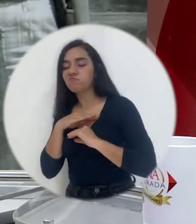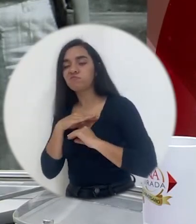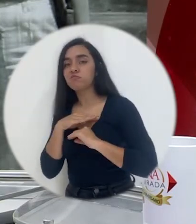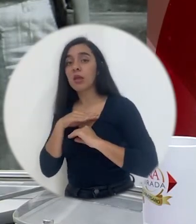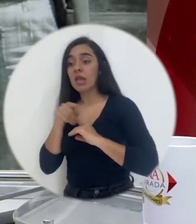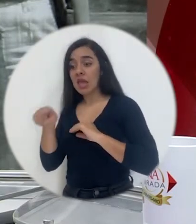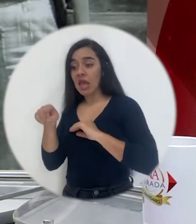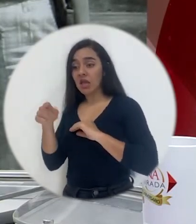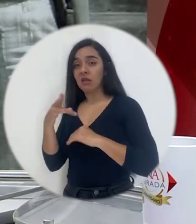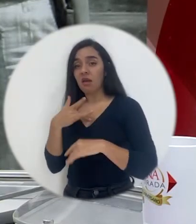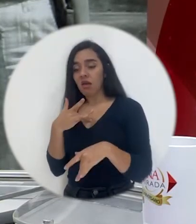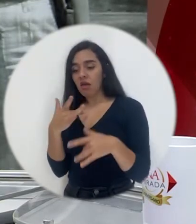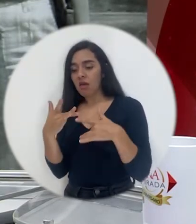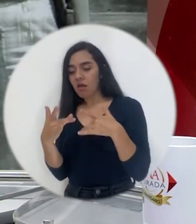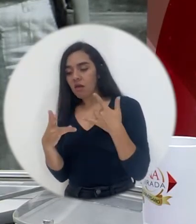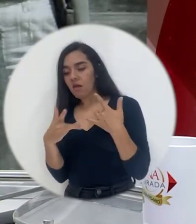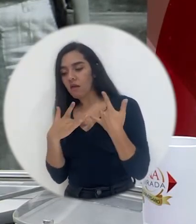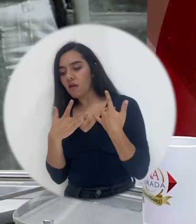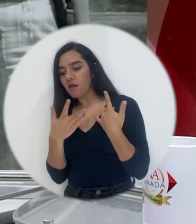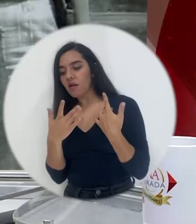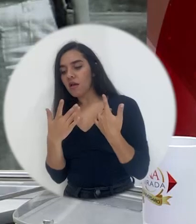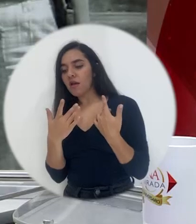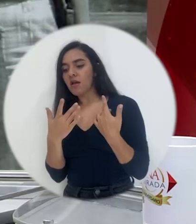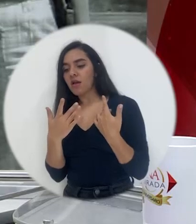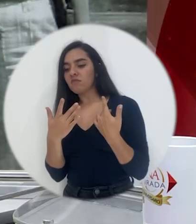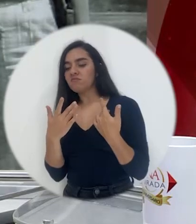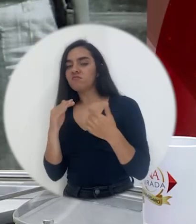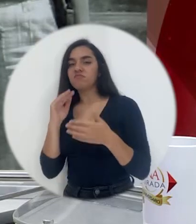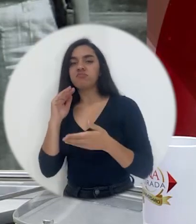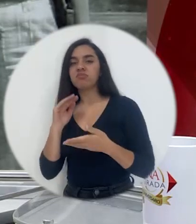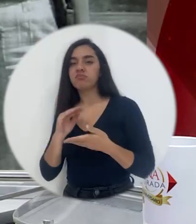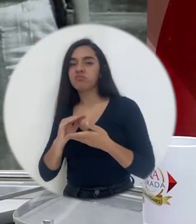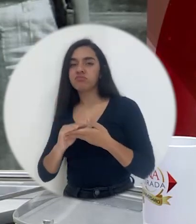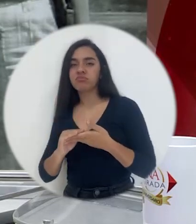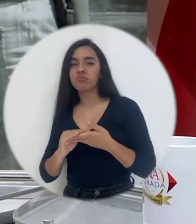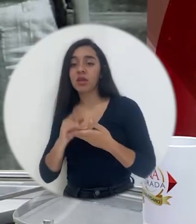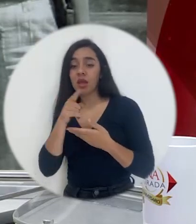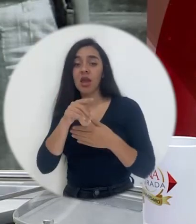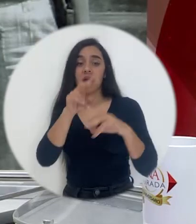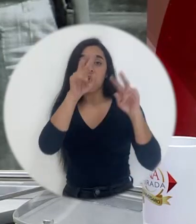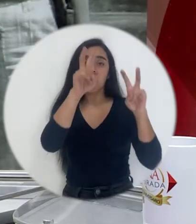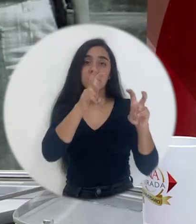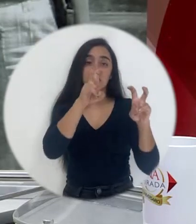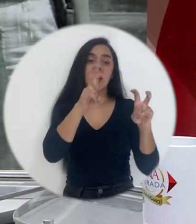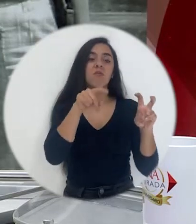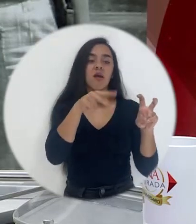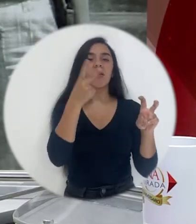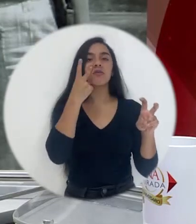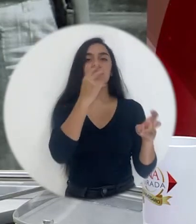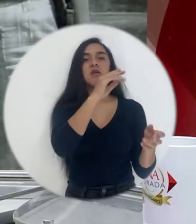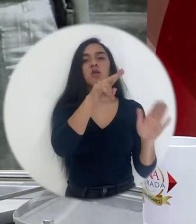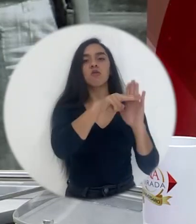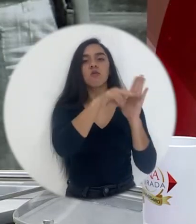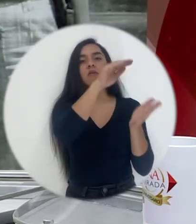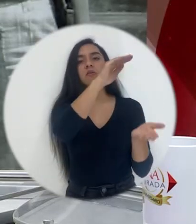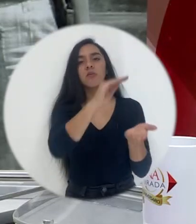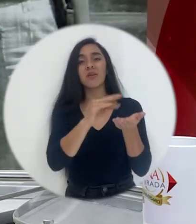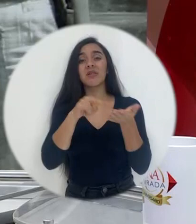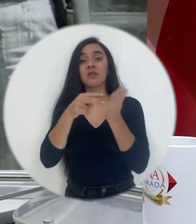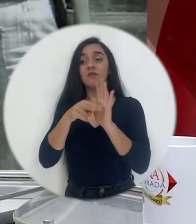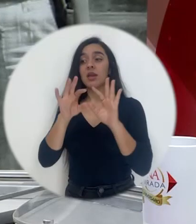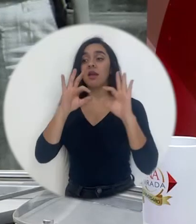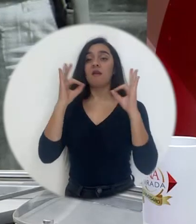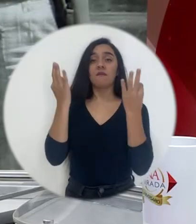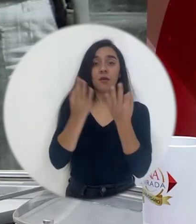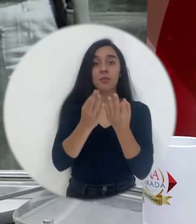y que esto de alguna forma crea una barrera emocional que se refleja en las evaluaciones al final y que en esto pues definitivamente el